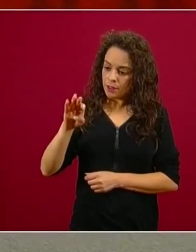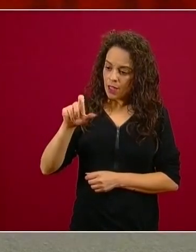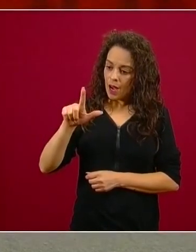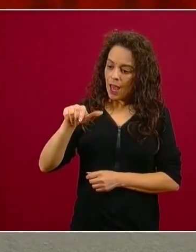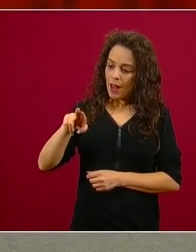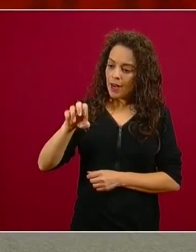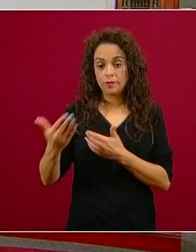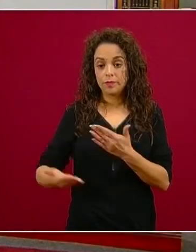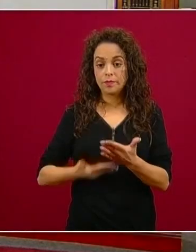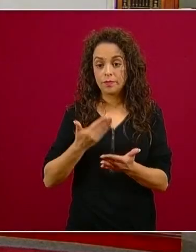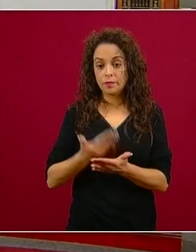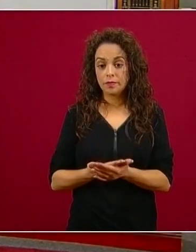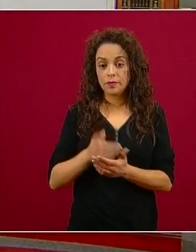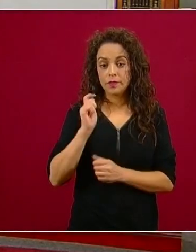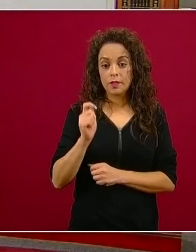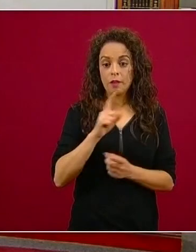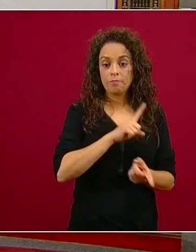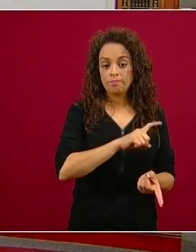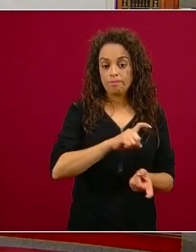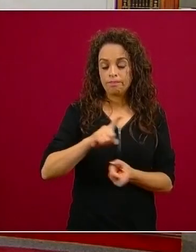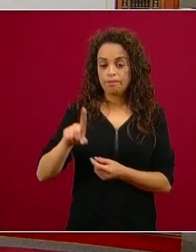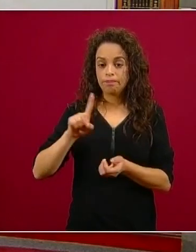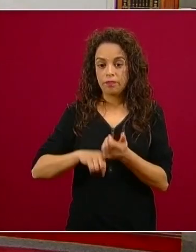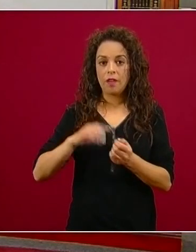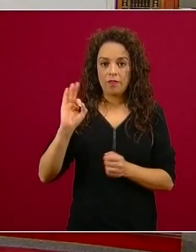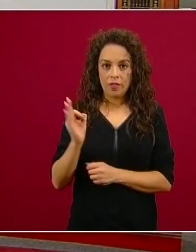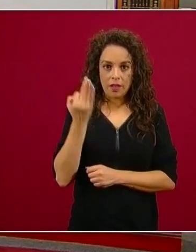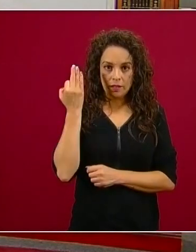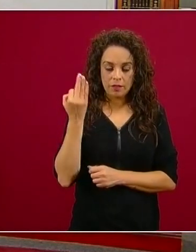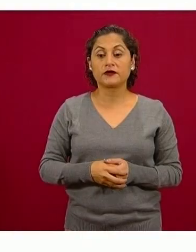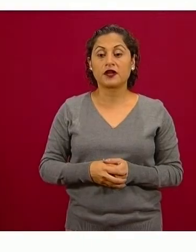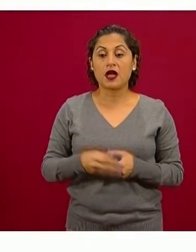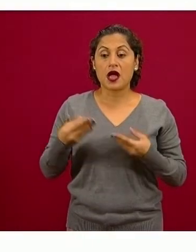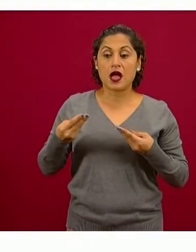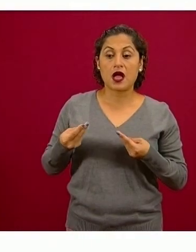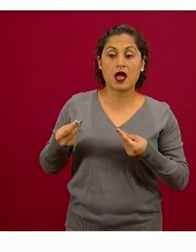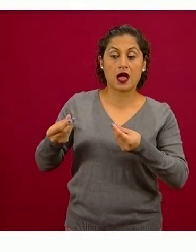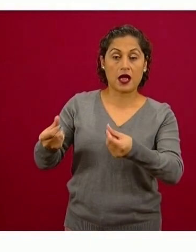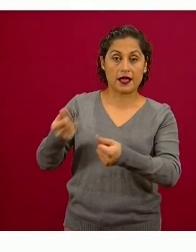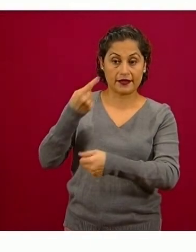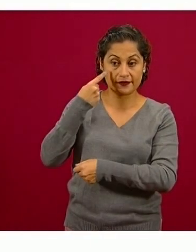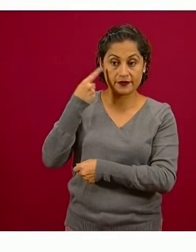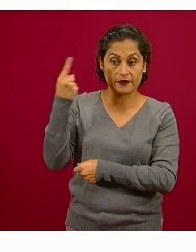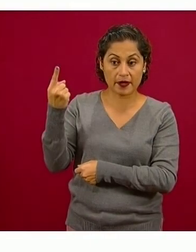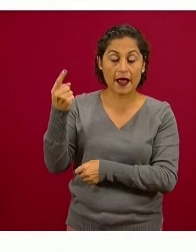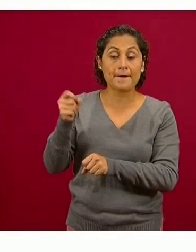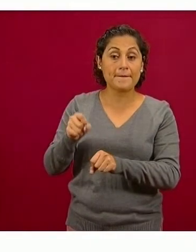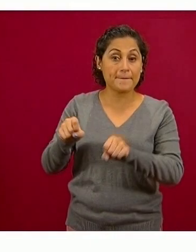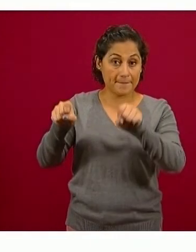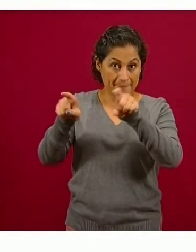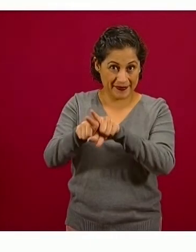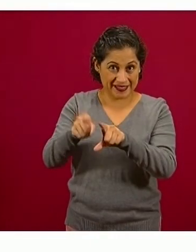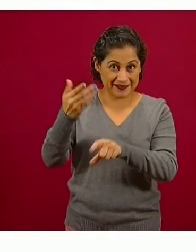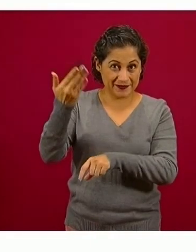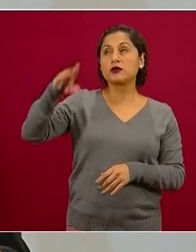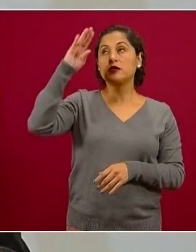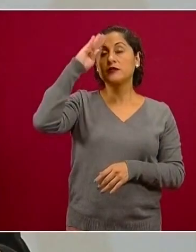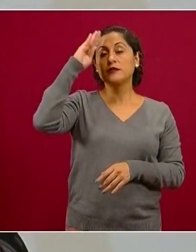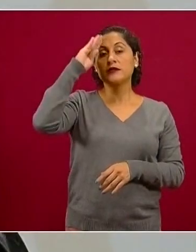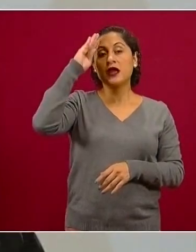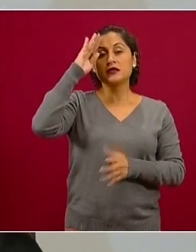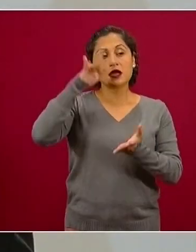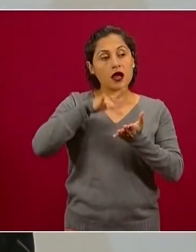que en gasto de inversión el Gobierno Federal asignó un 5.3% de crecimiento en términos reales, lo cual es un